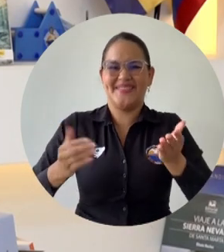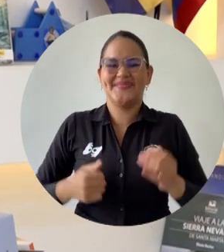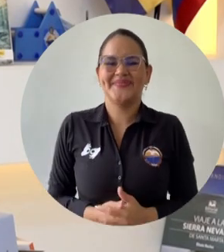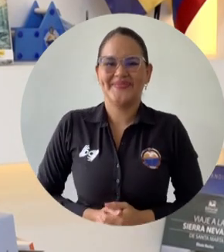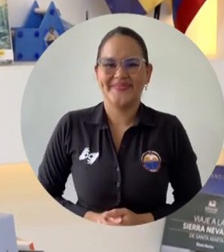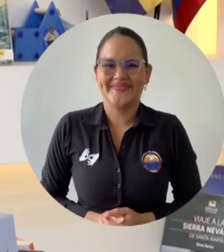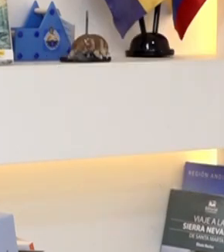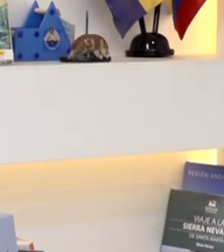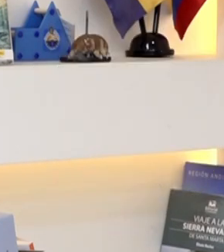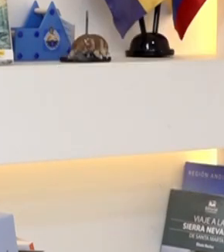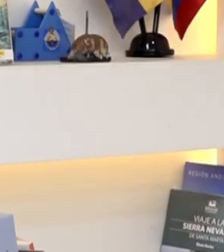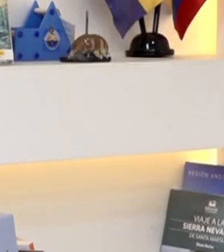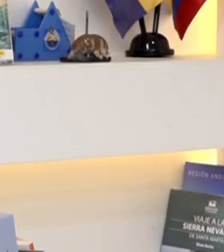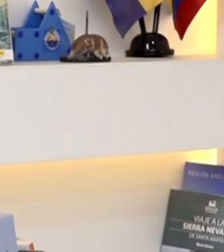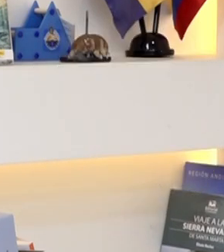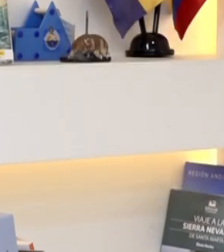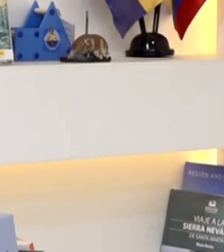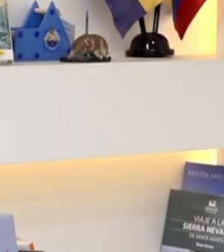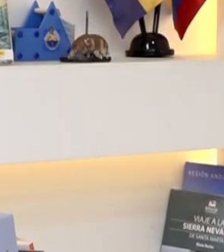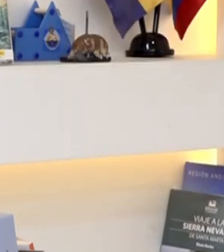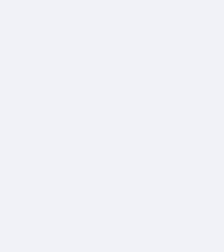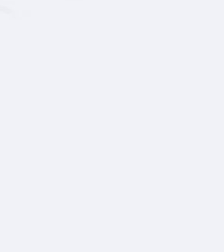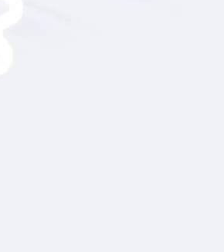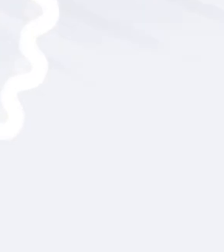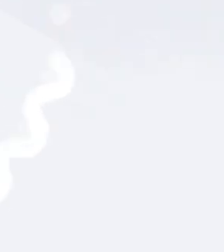servidores públicos de Magdalena, gracias por su servicio.